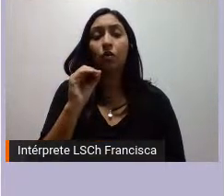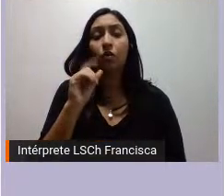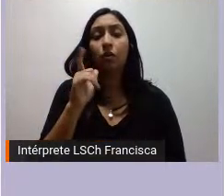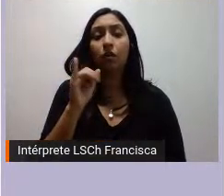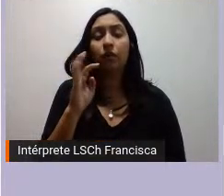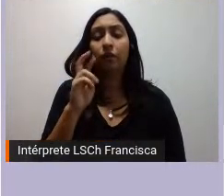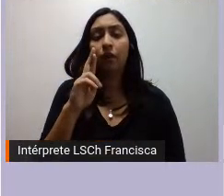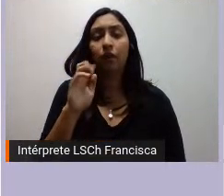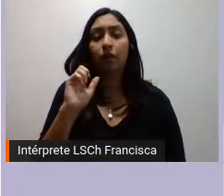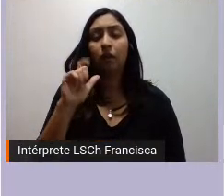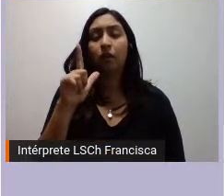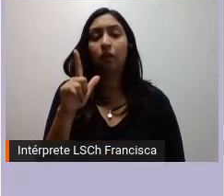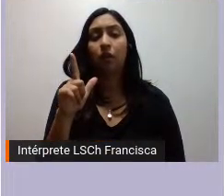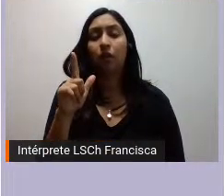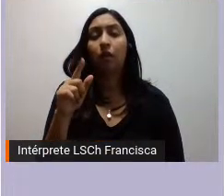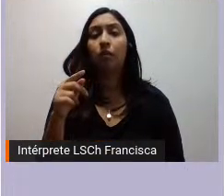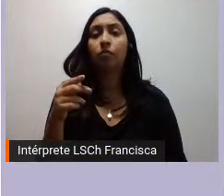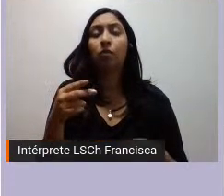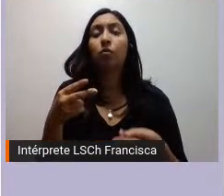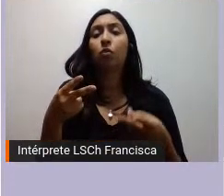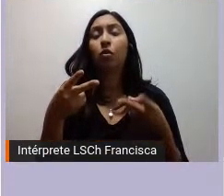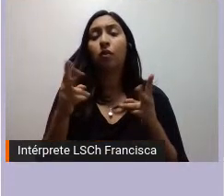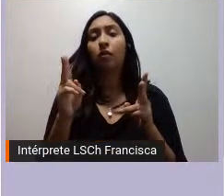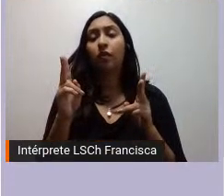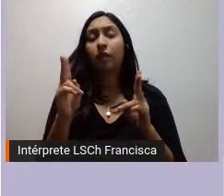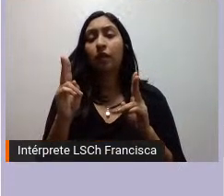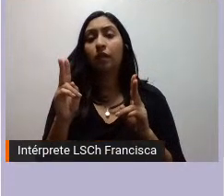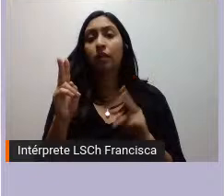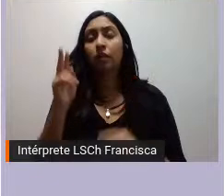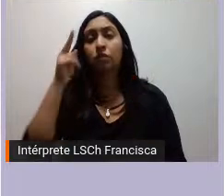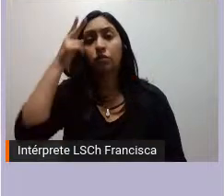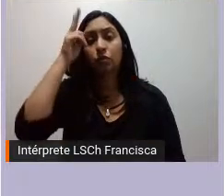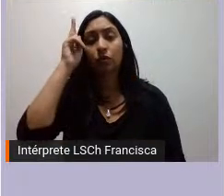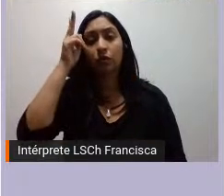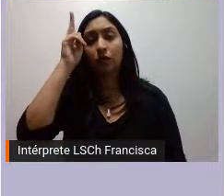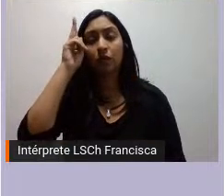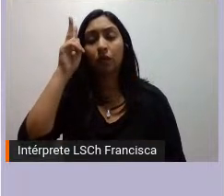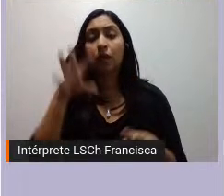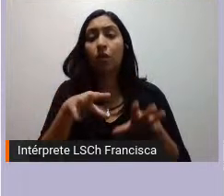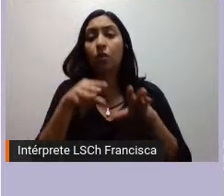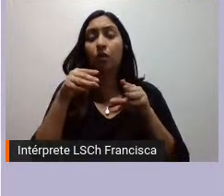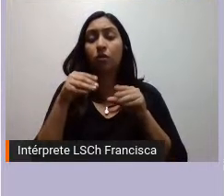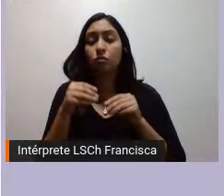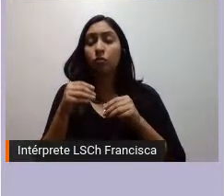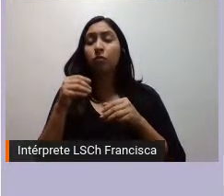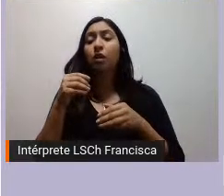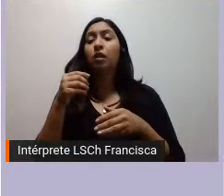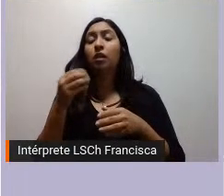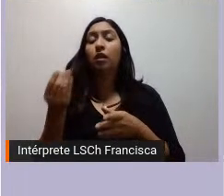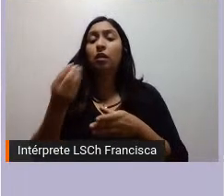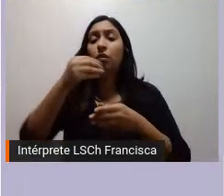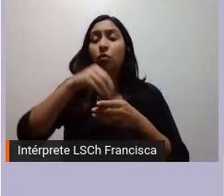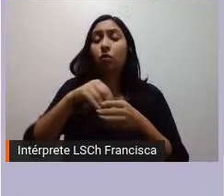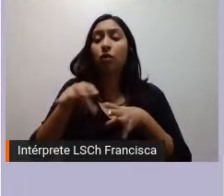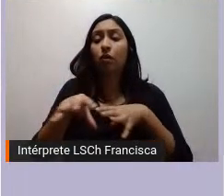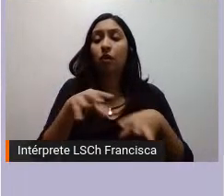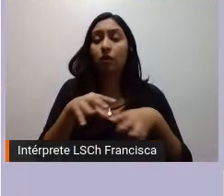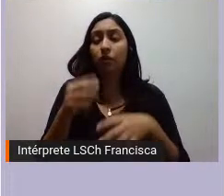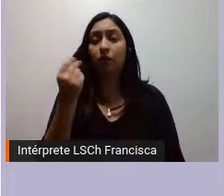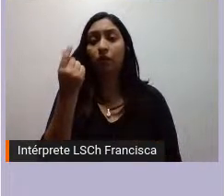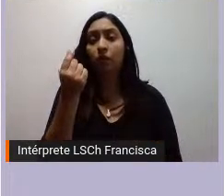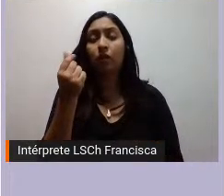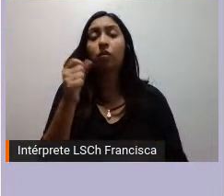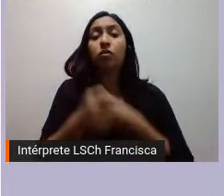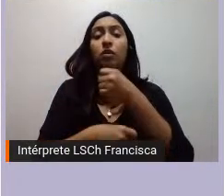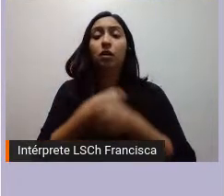los derechos indígenas o asumiéndolo como parte de la productividad económica. Por lo tanto, hacia el año 94,